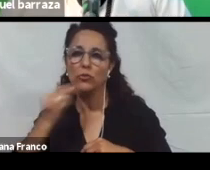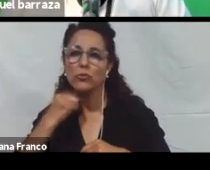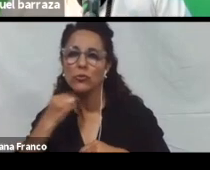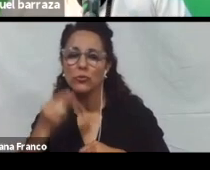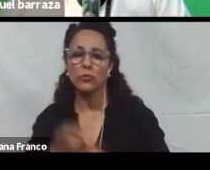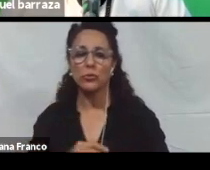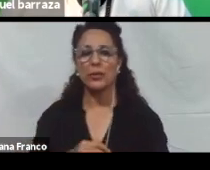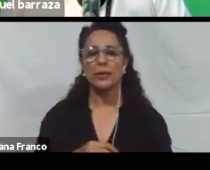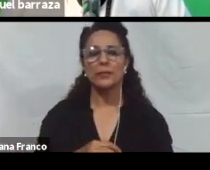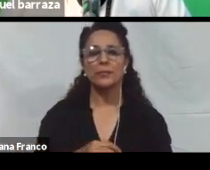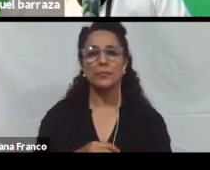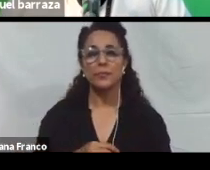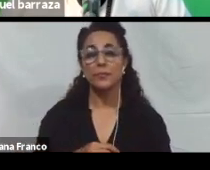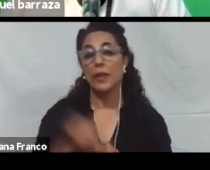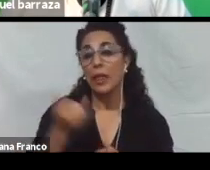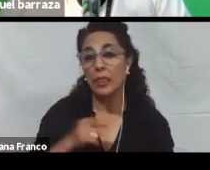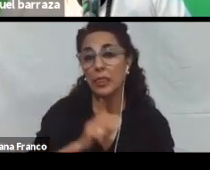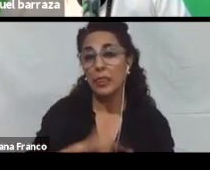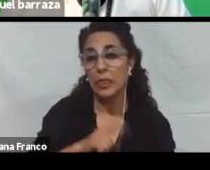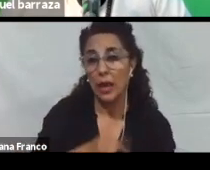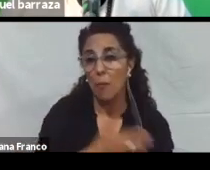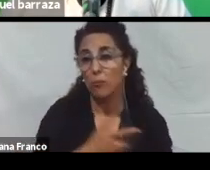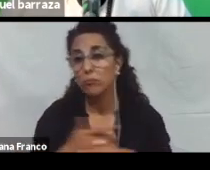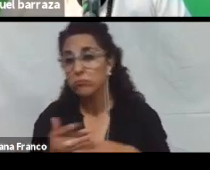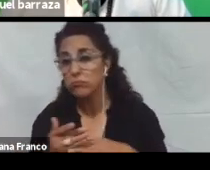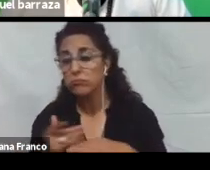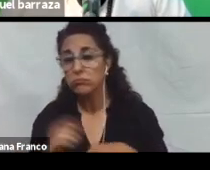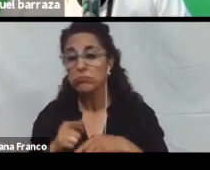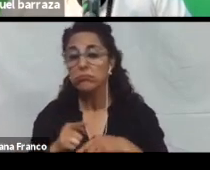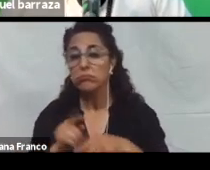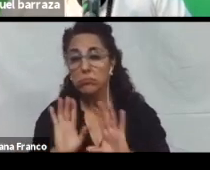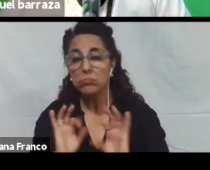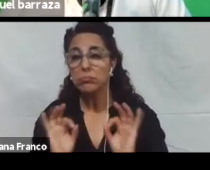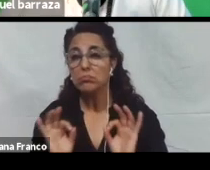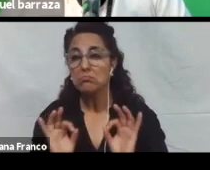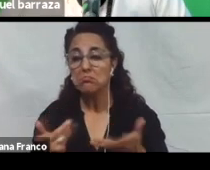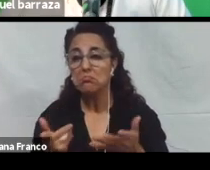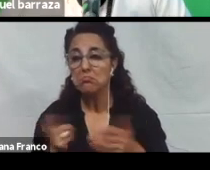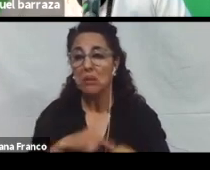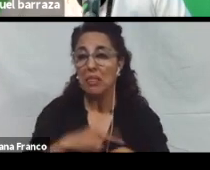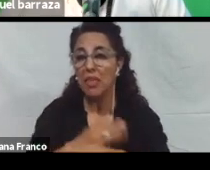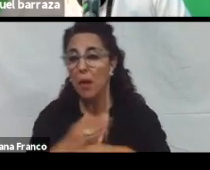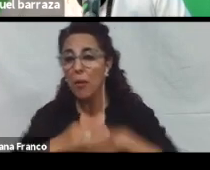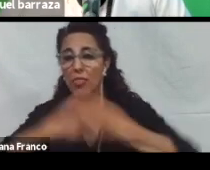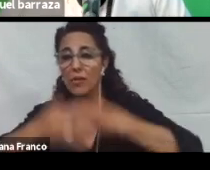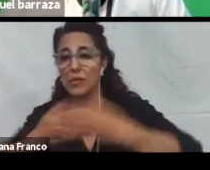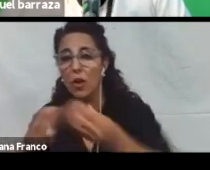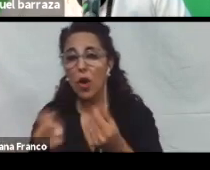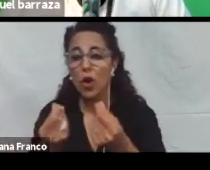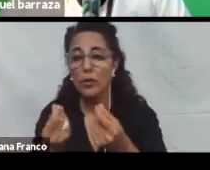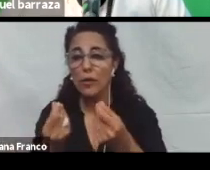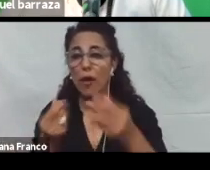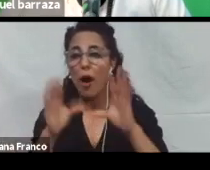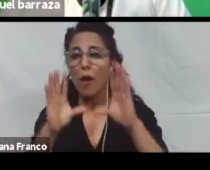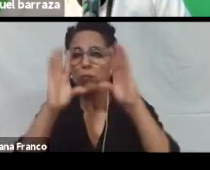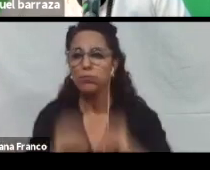Que tenés el tiempo suficiente para editar contenidos. Podés editarlo sin que se te cierre la